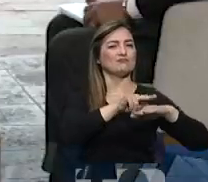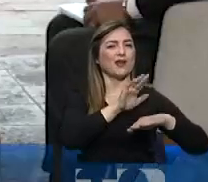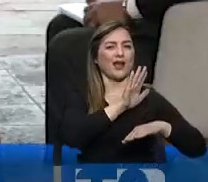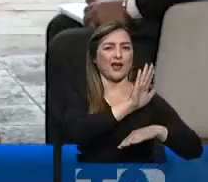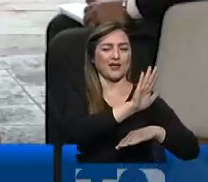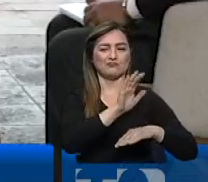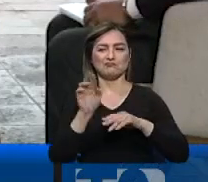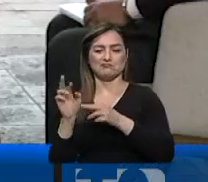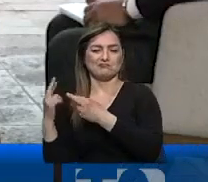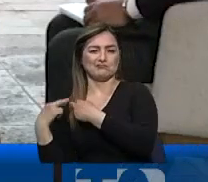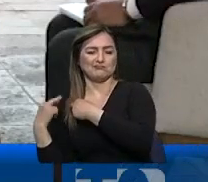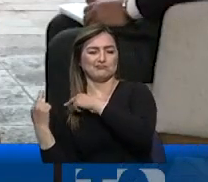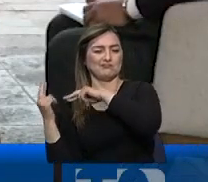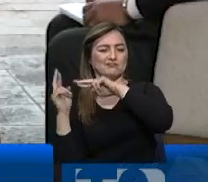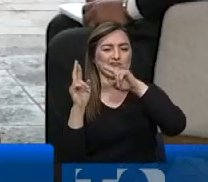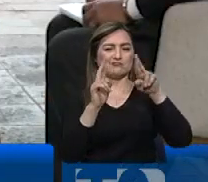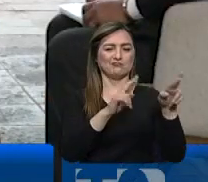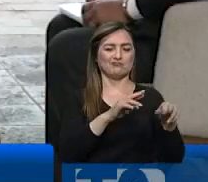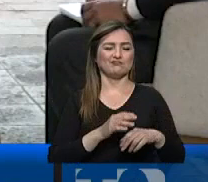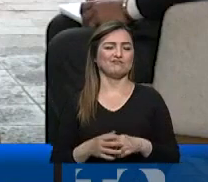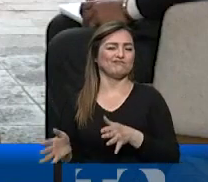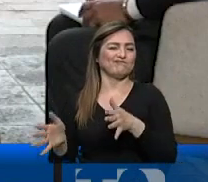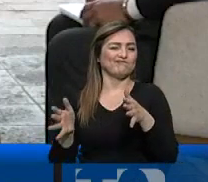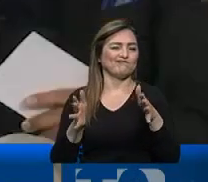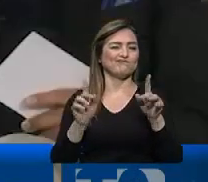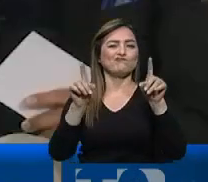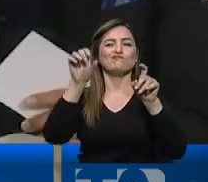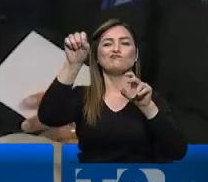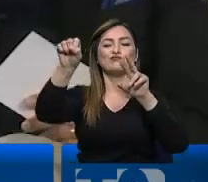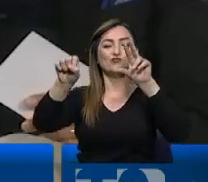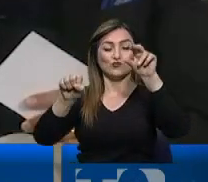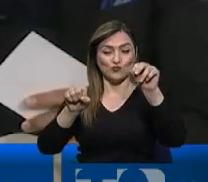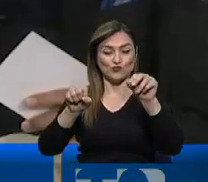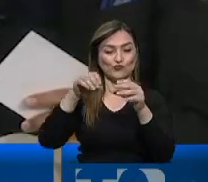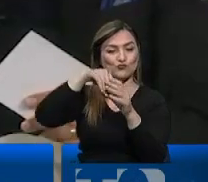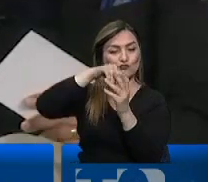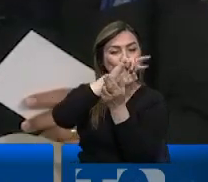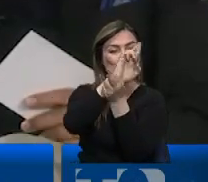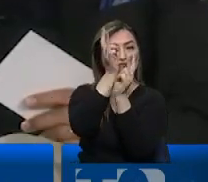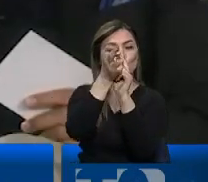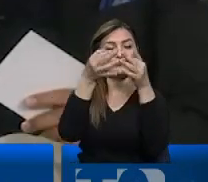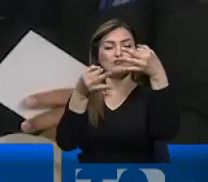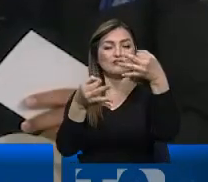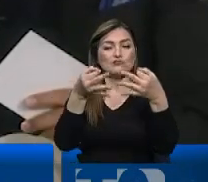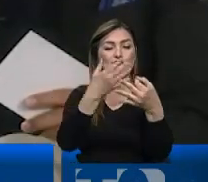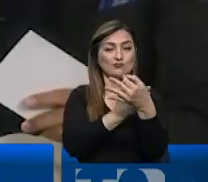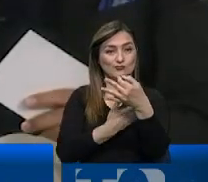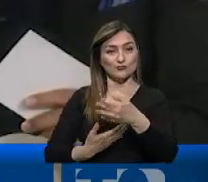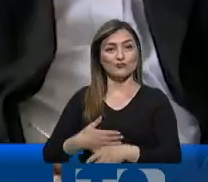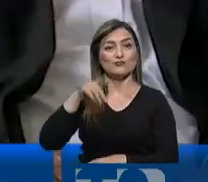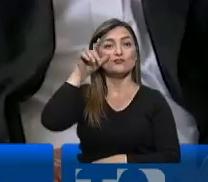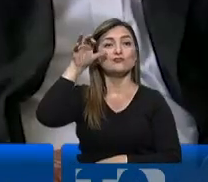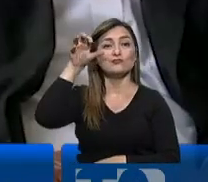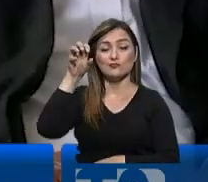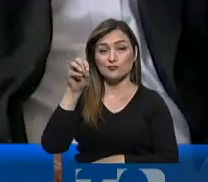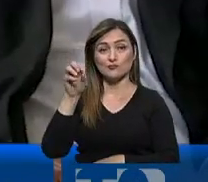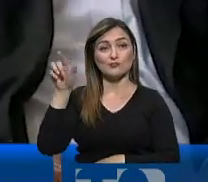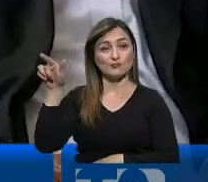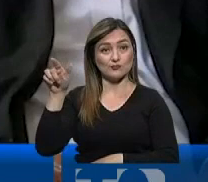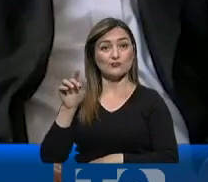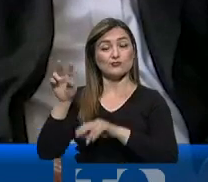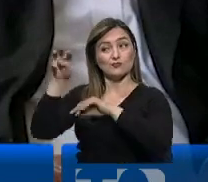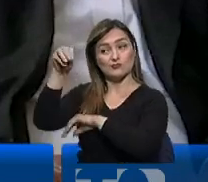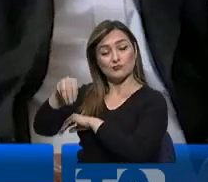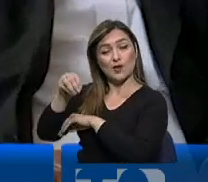A su idea de consulta popular y de incluir en ella una reforma a la justicia, el presidente Guillermo Lazo hizo